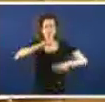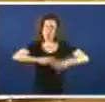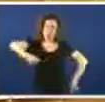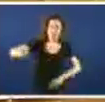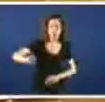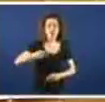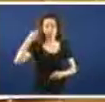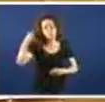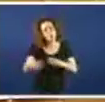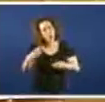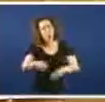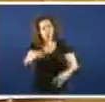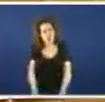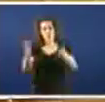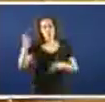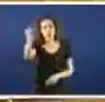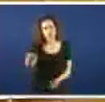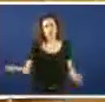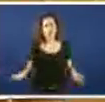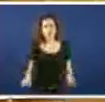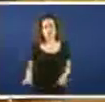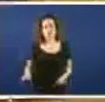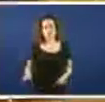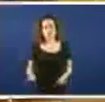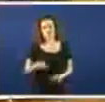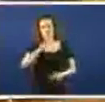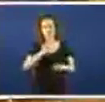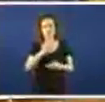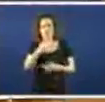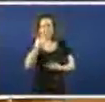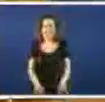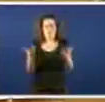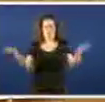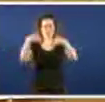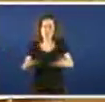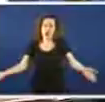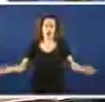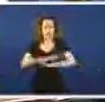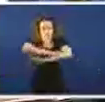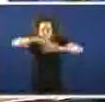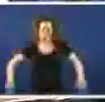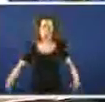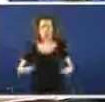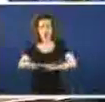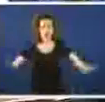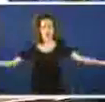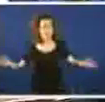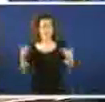político democrático Remate, por favor, señor Veiras No exerce a democracia nunca Moitas grazas